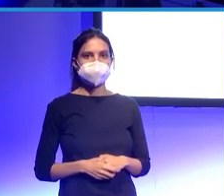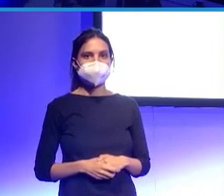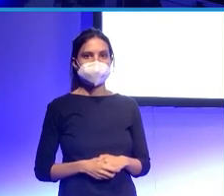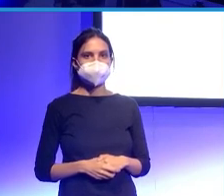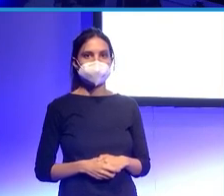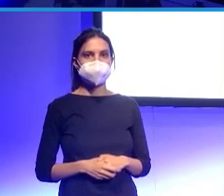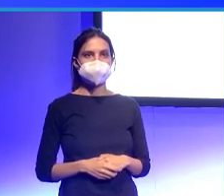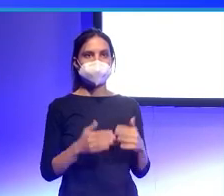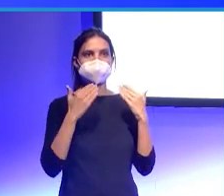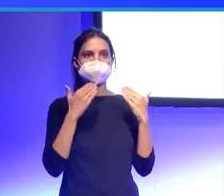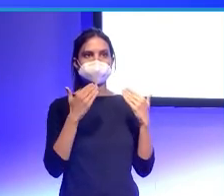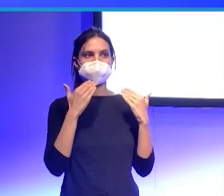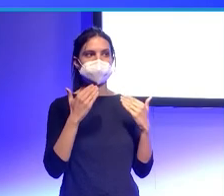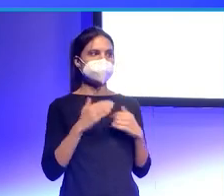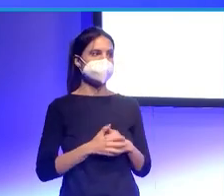muchas gracias